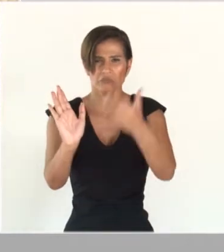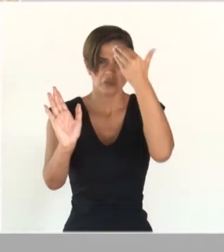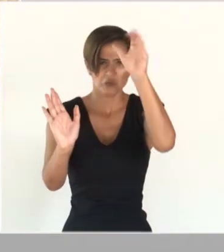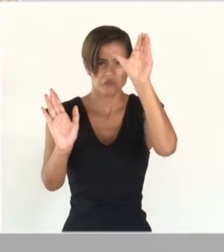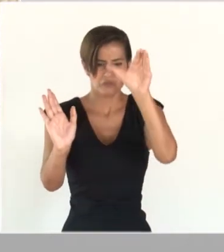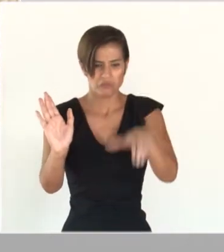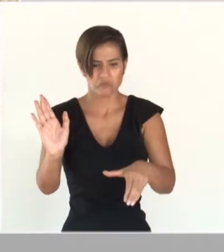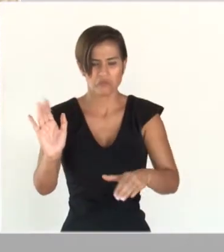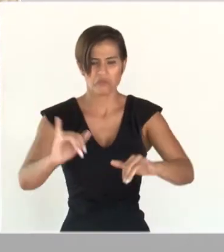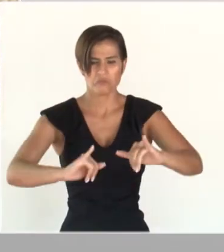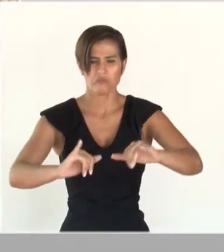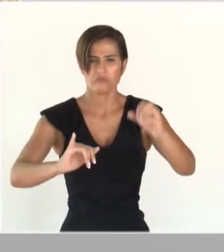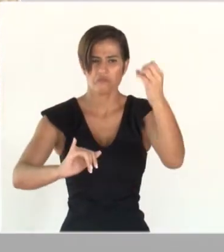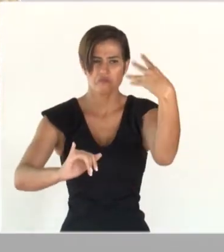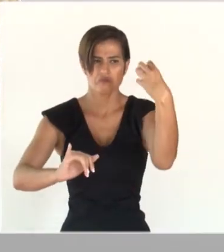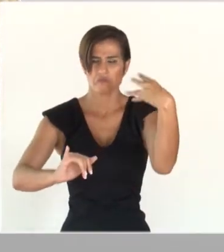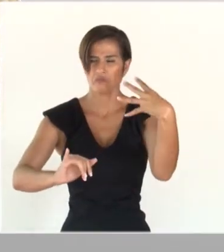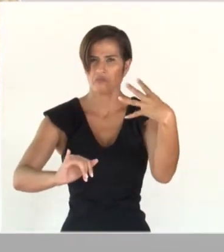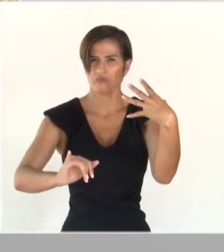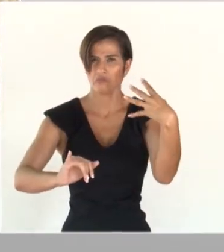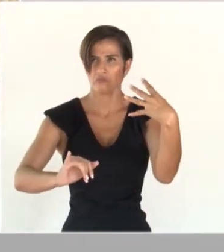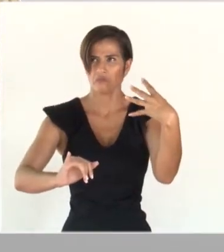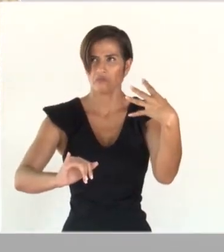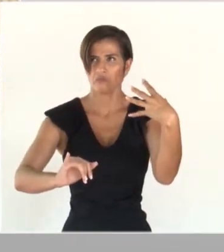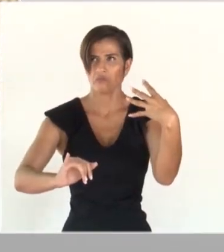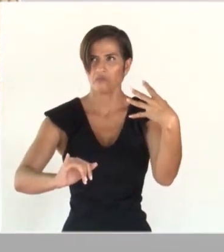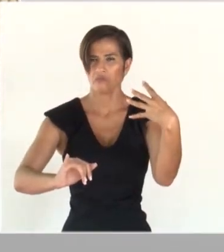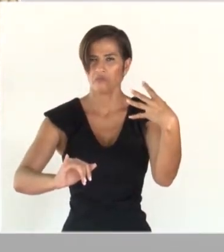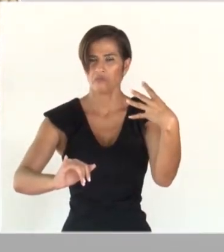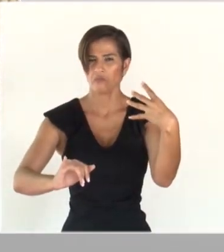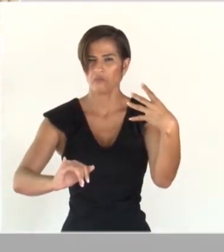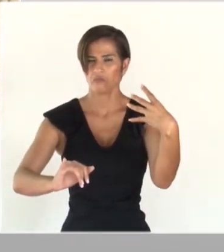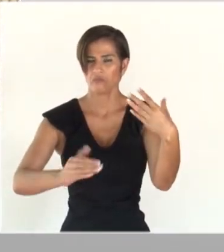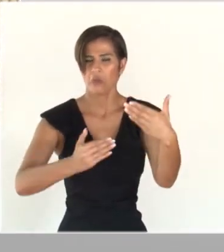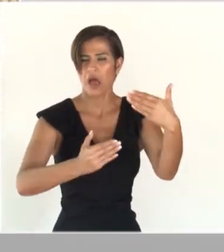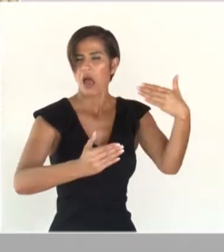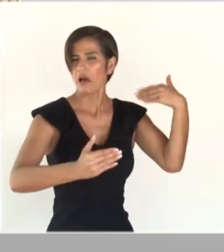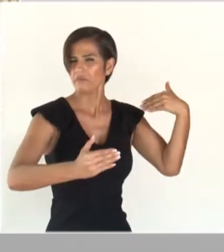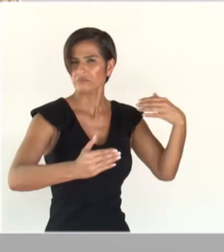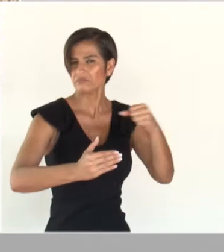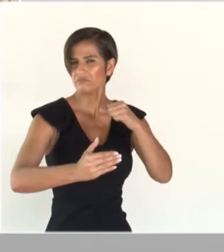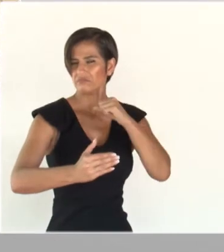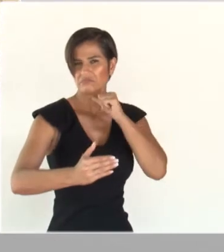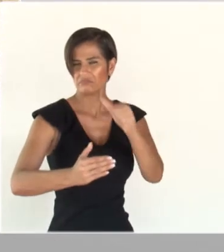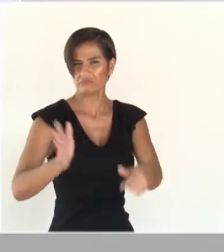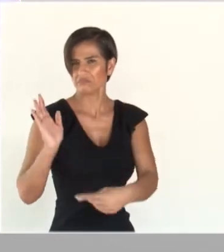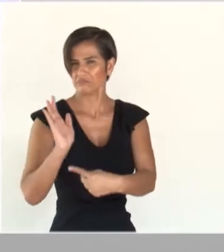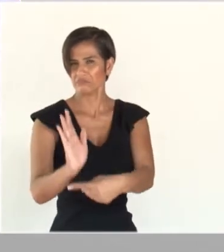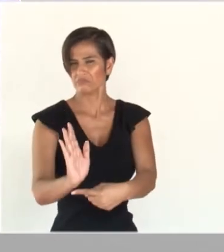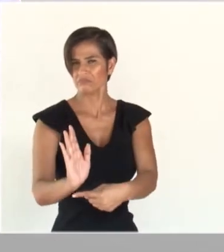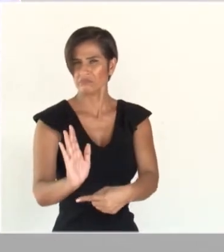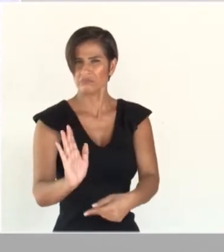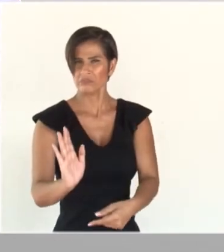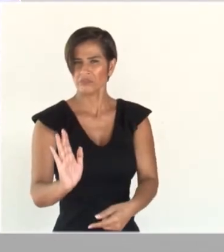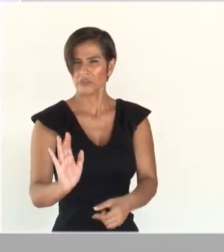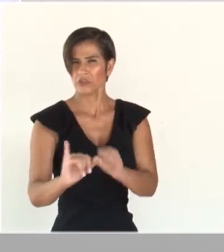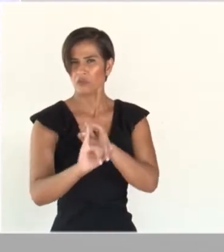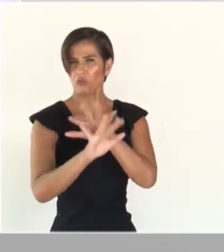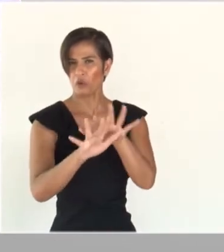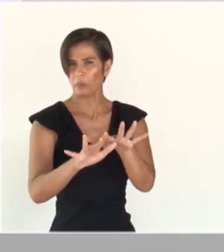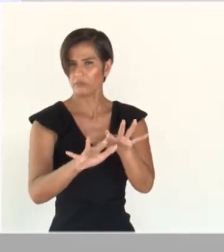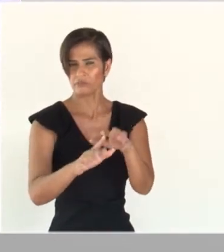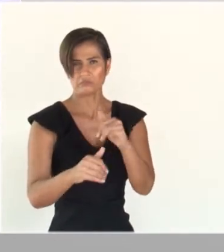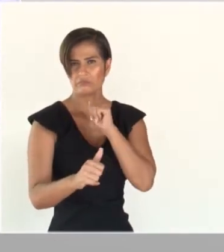semáforo previamente, antes de su publicación.